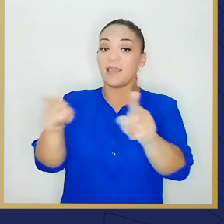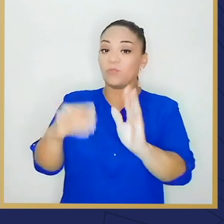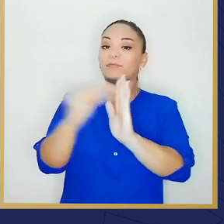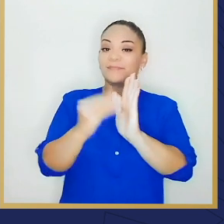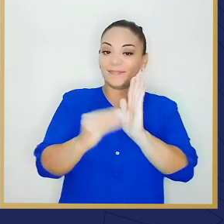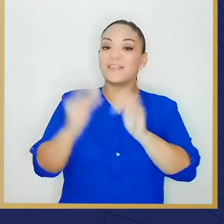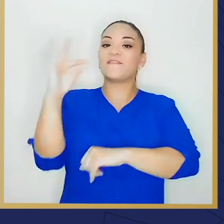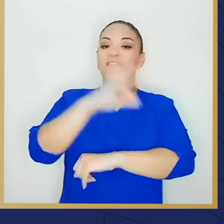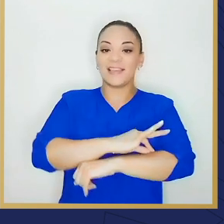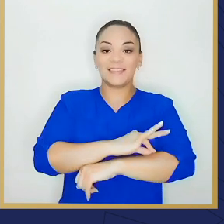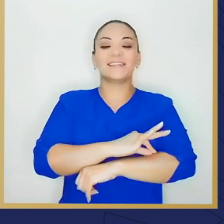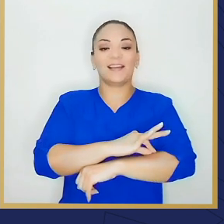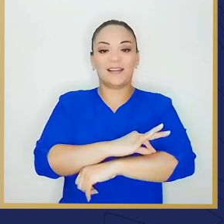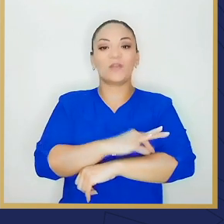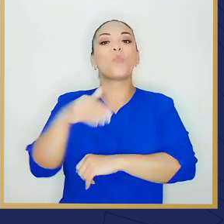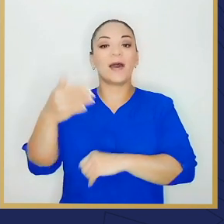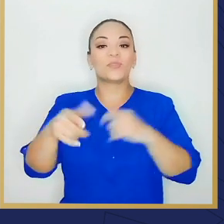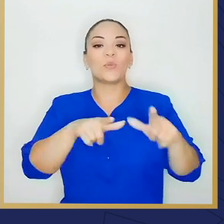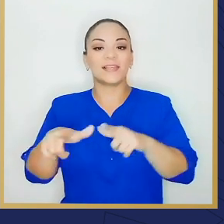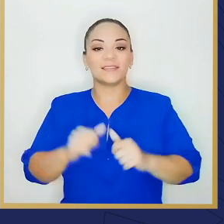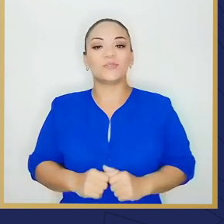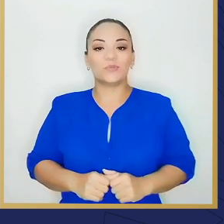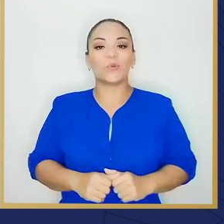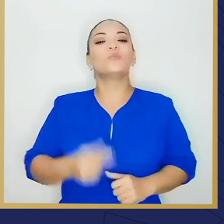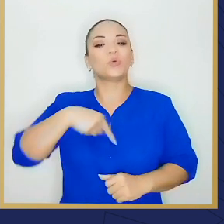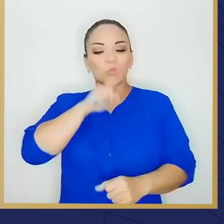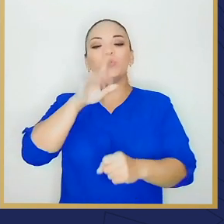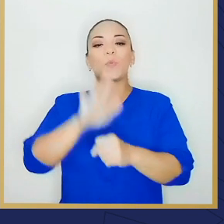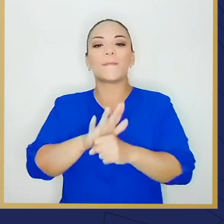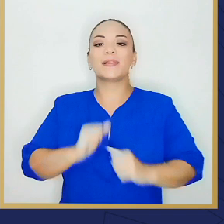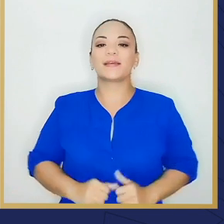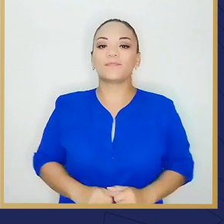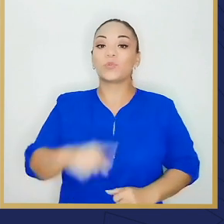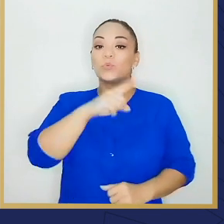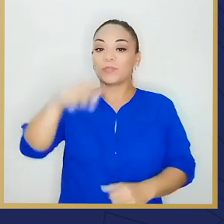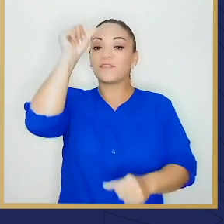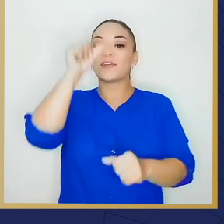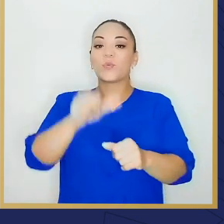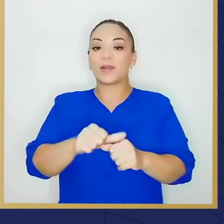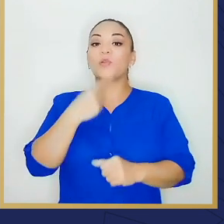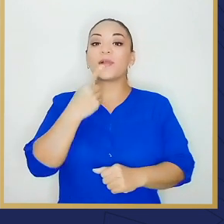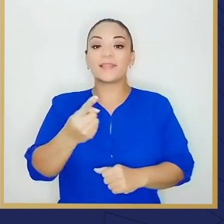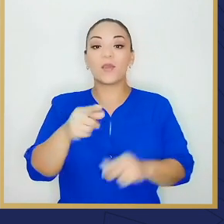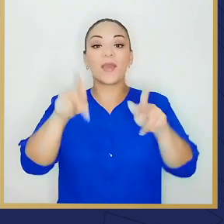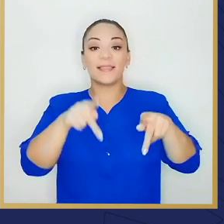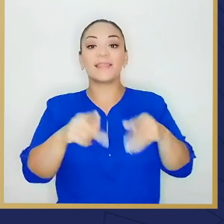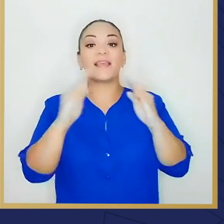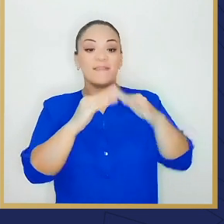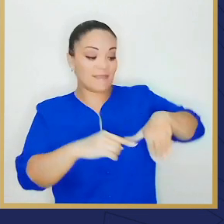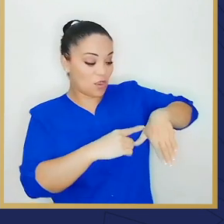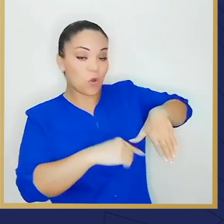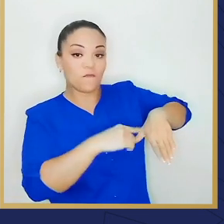Tomaron nota de las fechas y les vamos a cumplir. Marquen mis palabras, gente del Golfo.